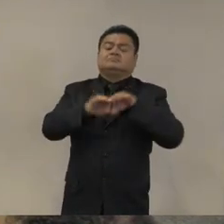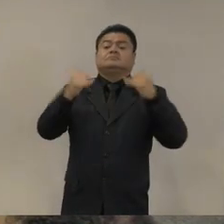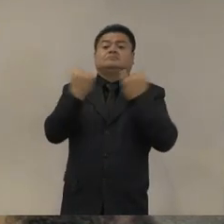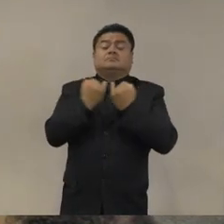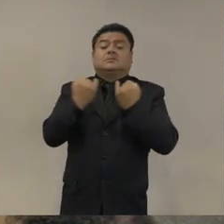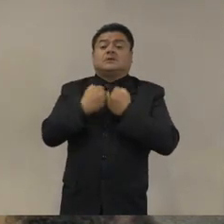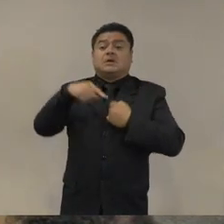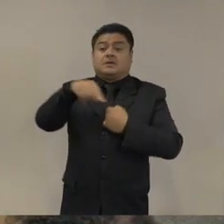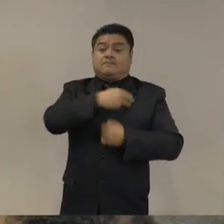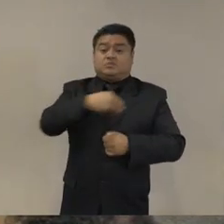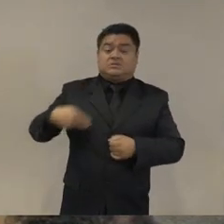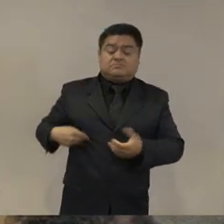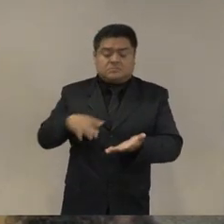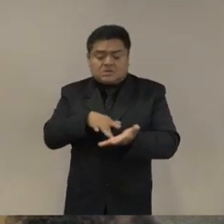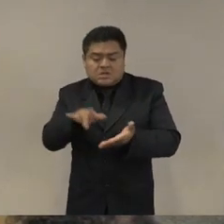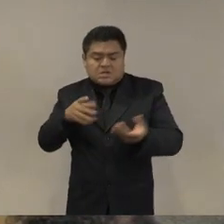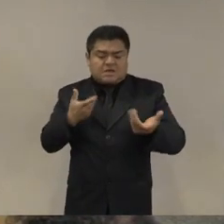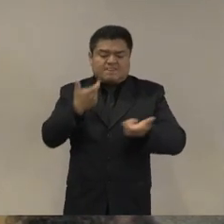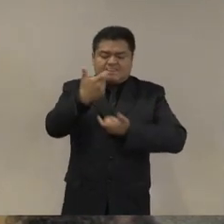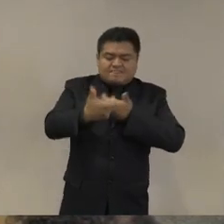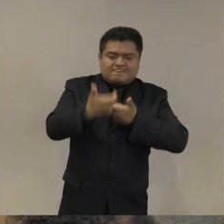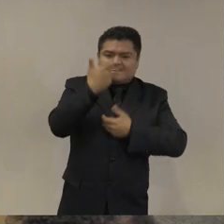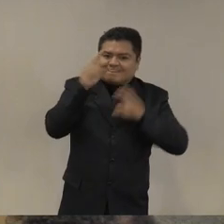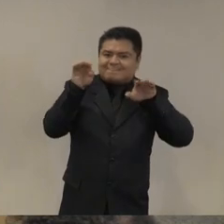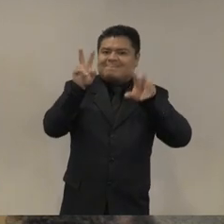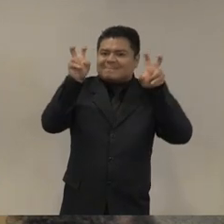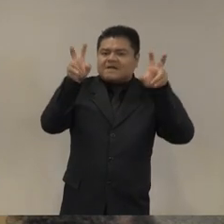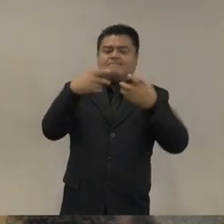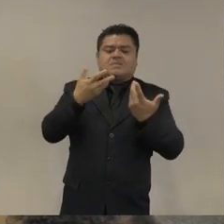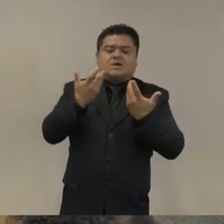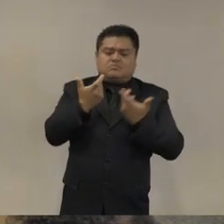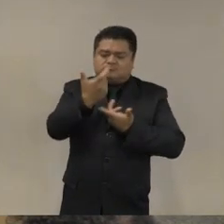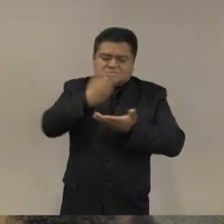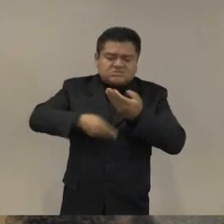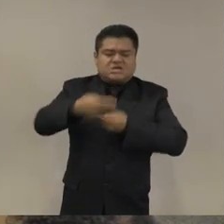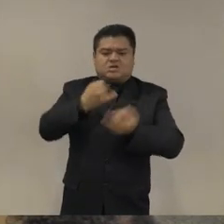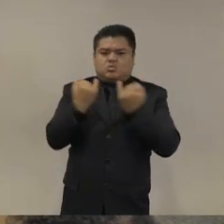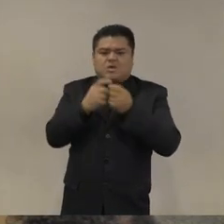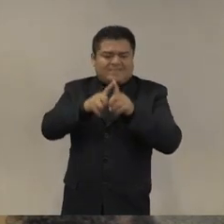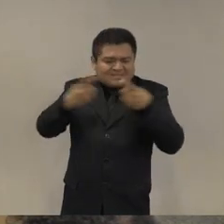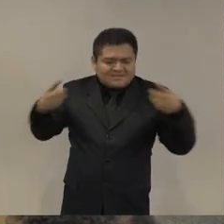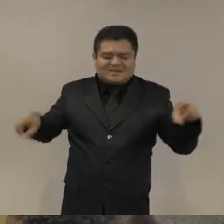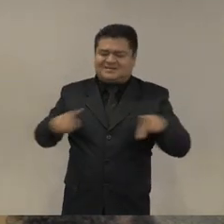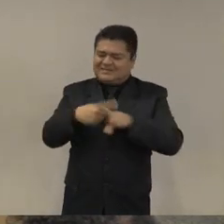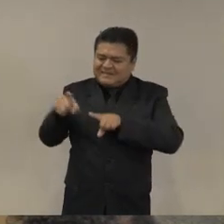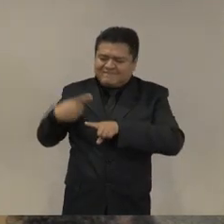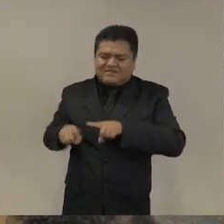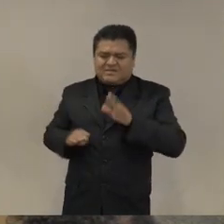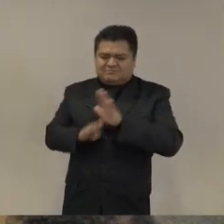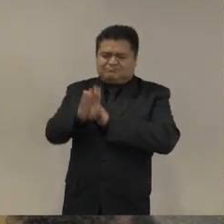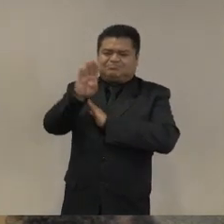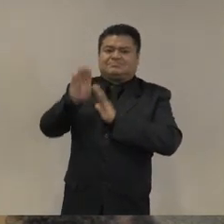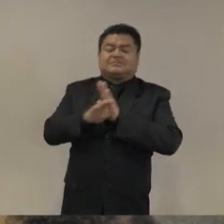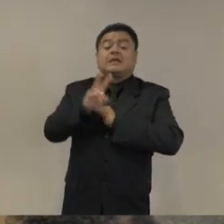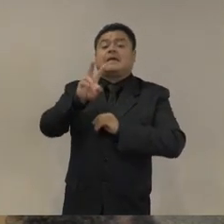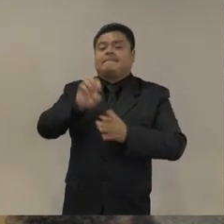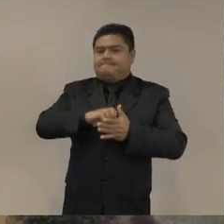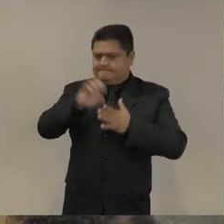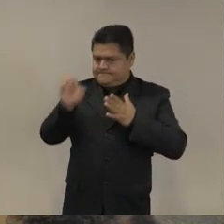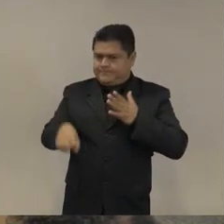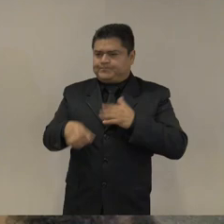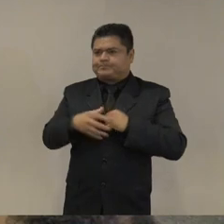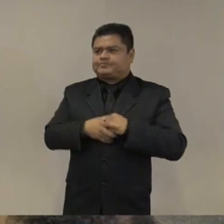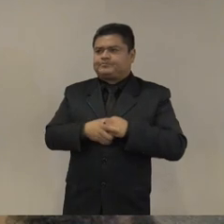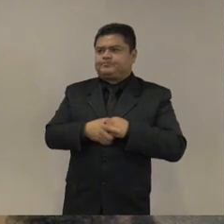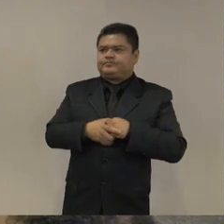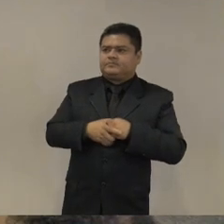temas de desarrollo social el marco jurídico propicio para esa participación es muy difícil que se dé por ejemplo la figura dije que